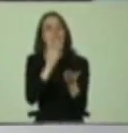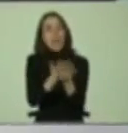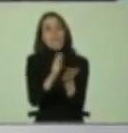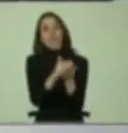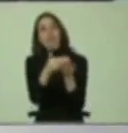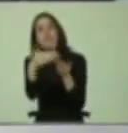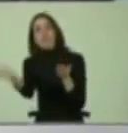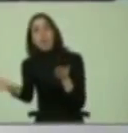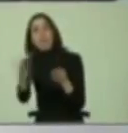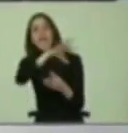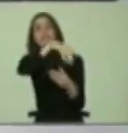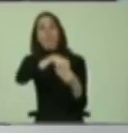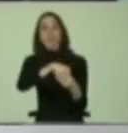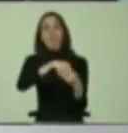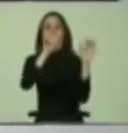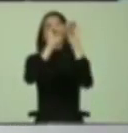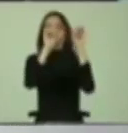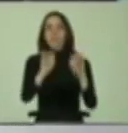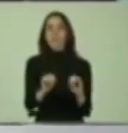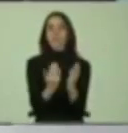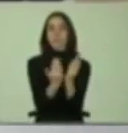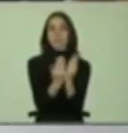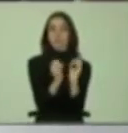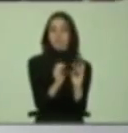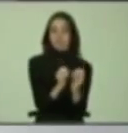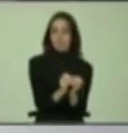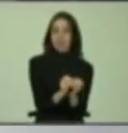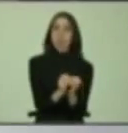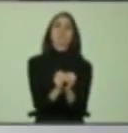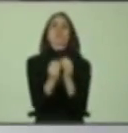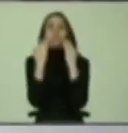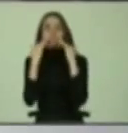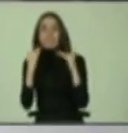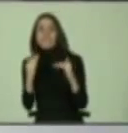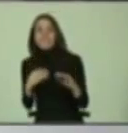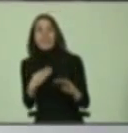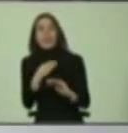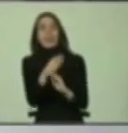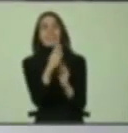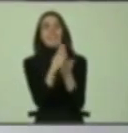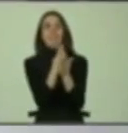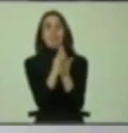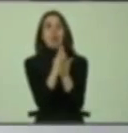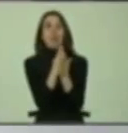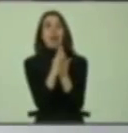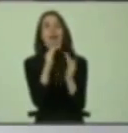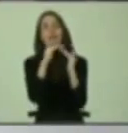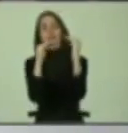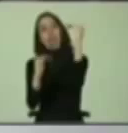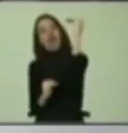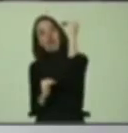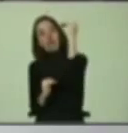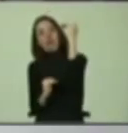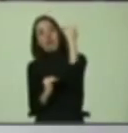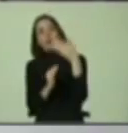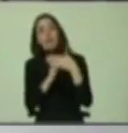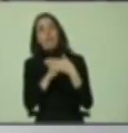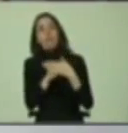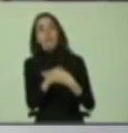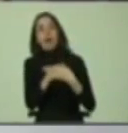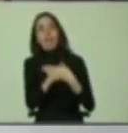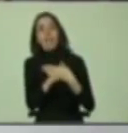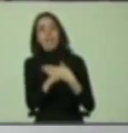educativo. Por tanto, los niños a veces ya llegan a la escuela en situación de desigualdad. Las barreras externas son